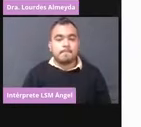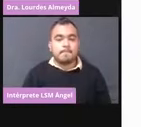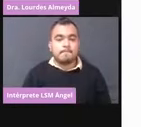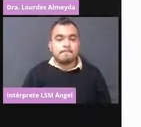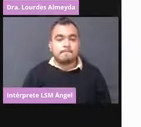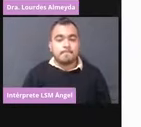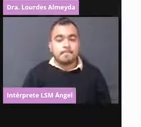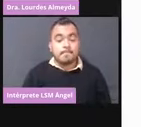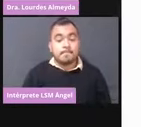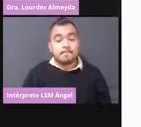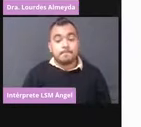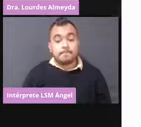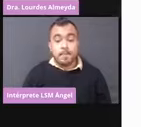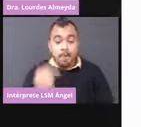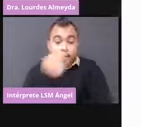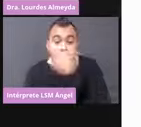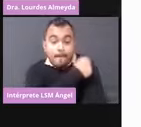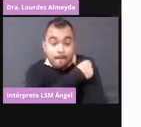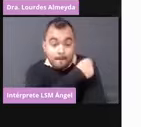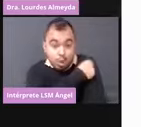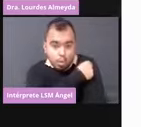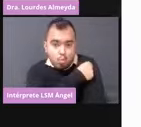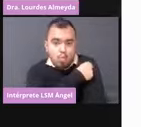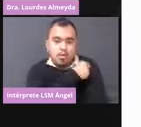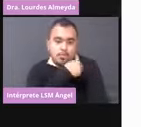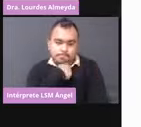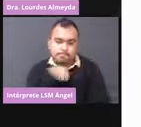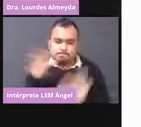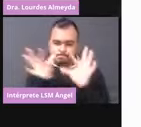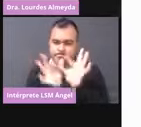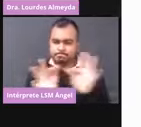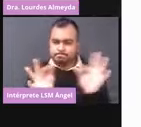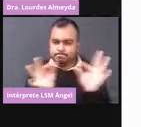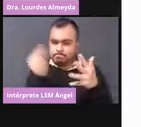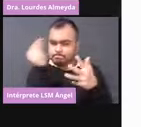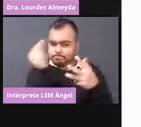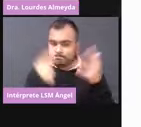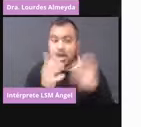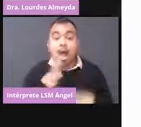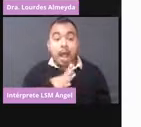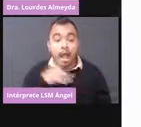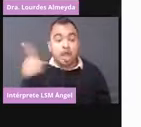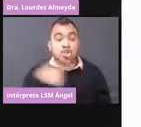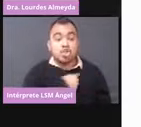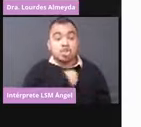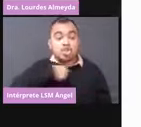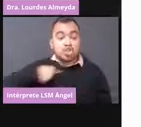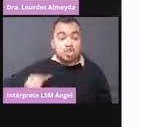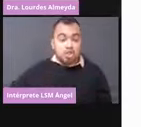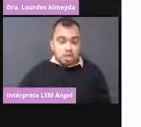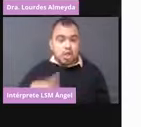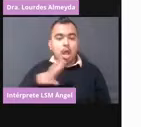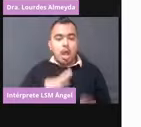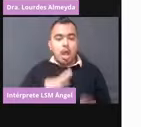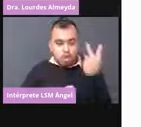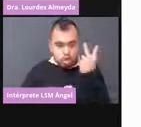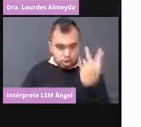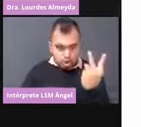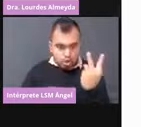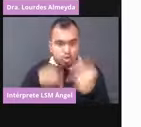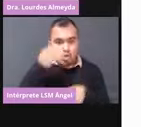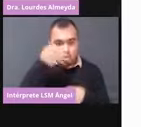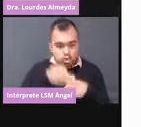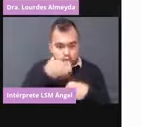Tenemos las vacunas de las que vamos a hablar. Sabemos que está la China y que son dos hasta ahorita en el país,